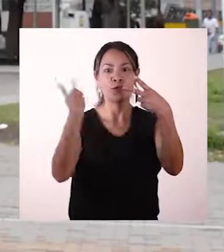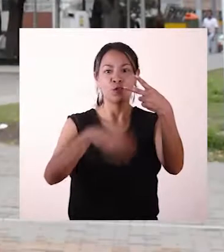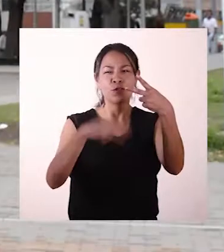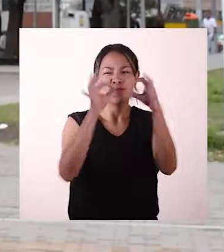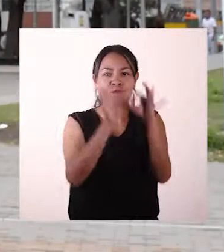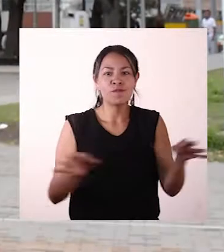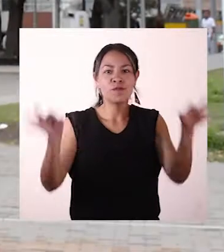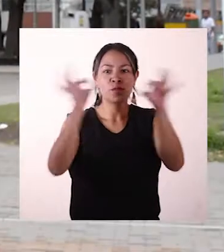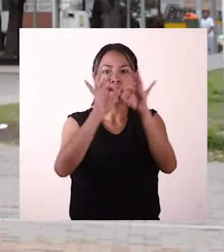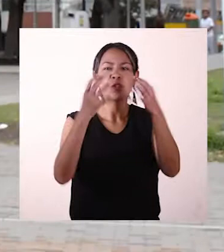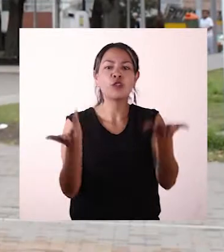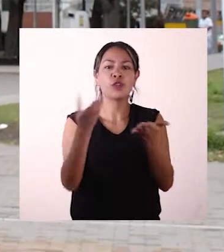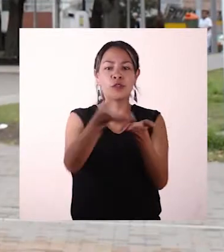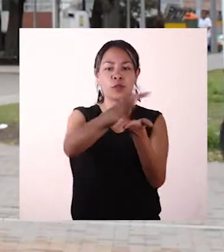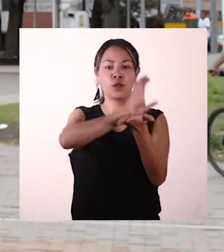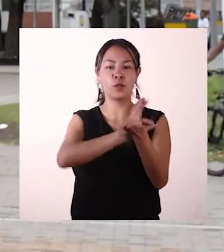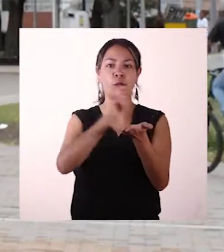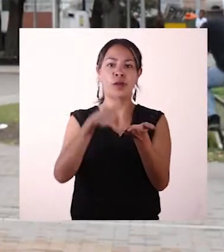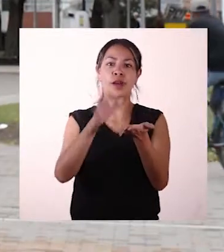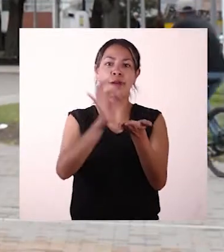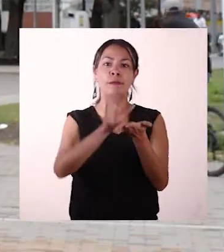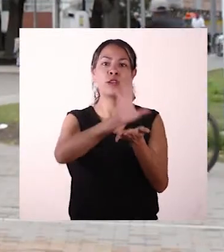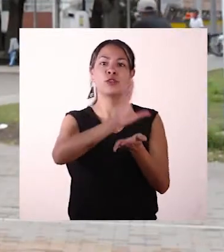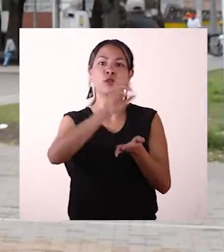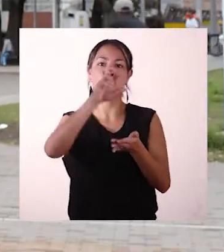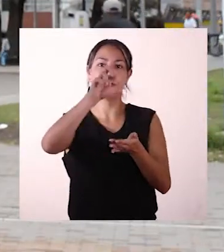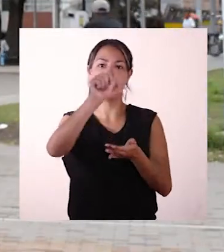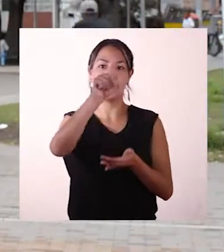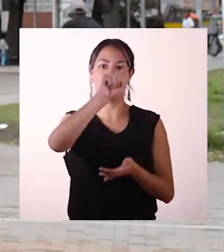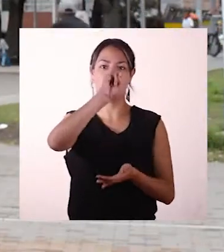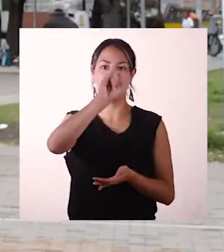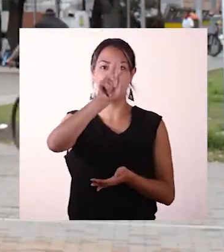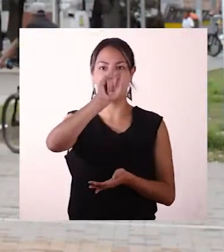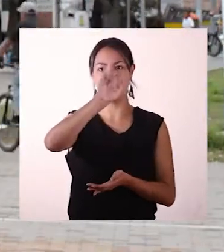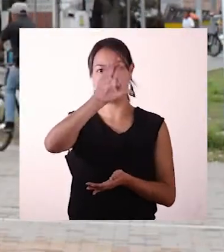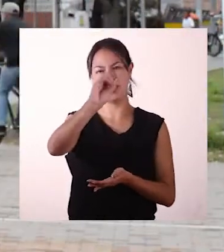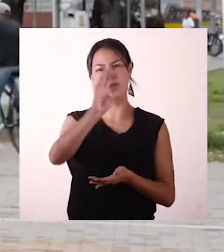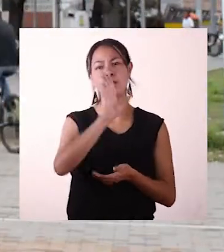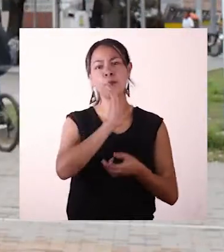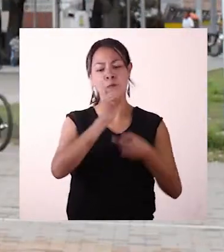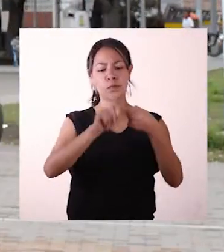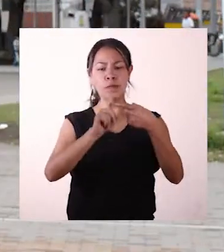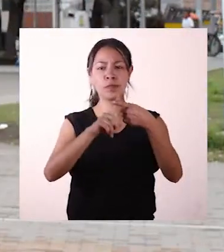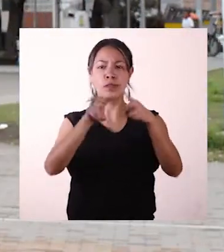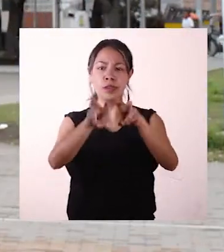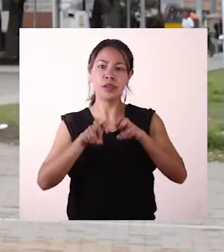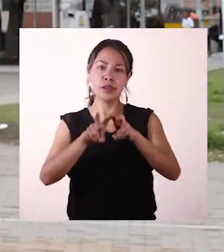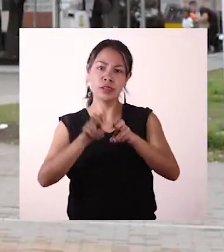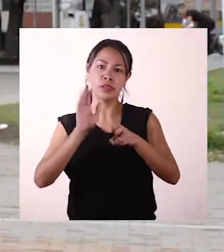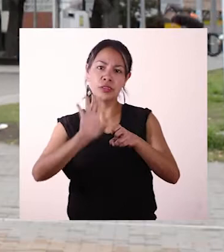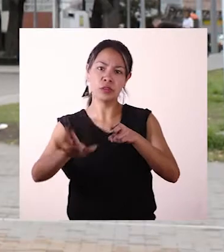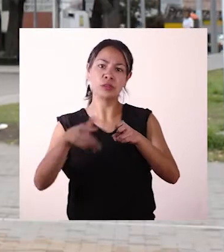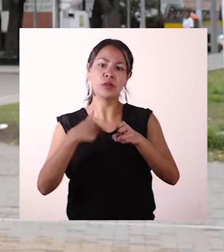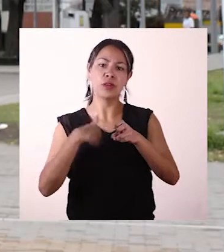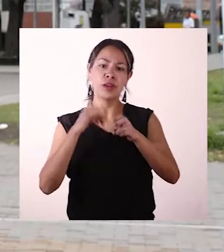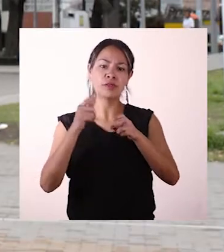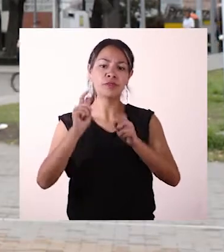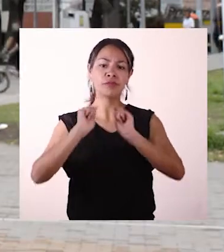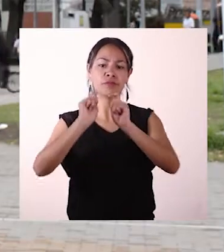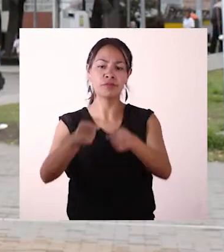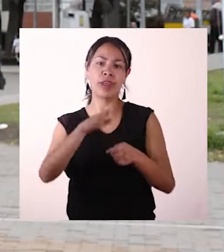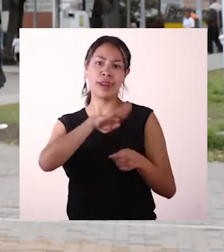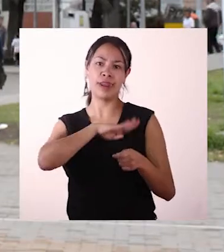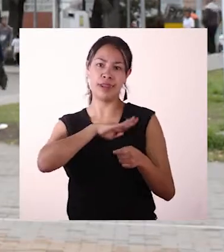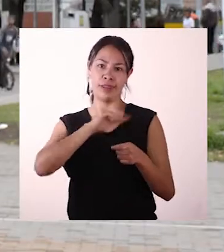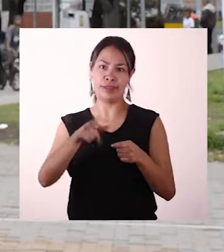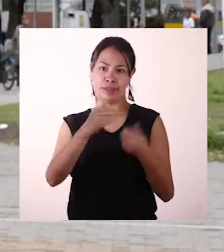Dos hechos importantes para nuestro municipio de Tumaco, nuestra capital del Pacífico. Primero, designé a nuestro secretario de Agricultura, Marco Marínez, como alcalde